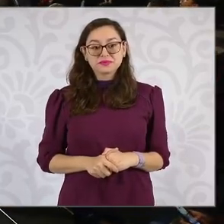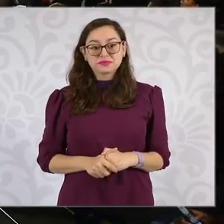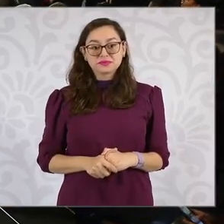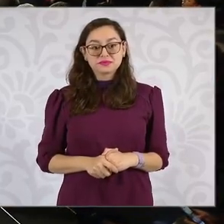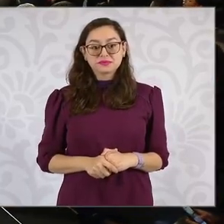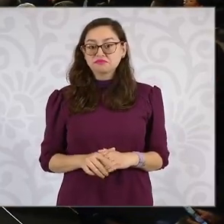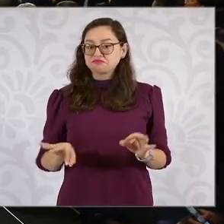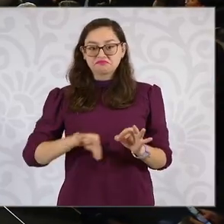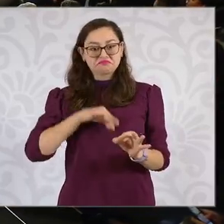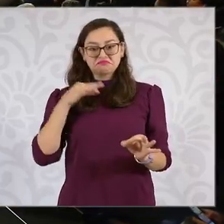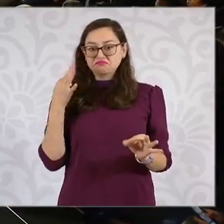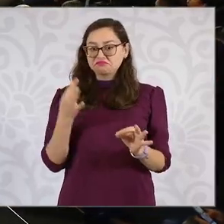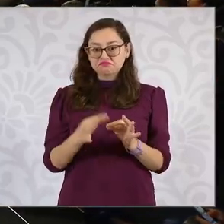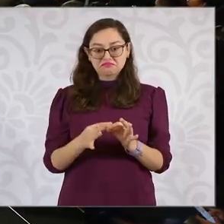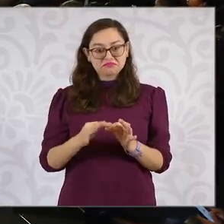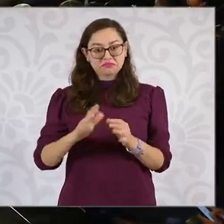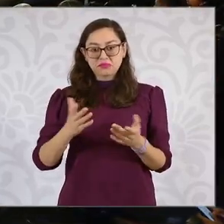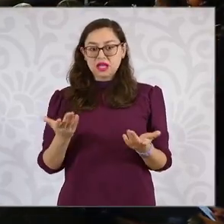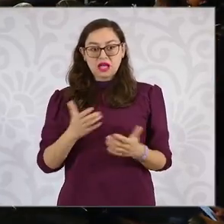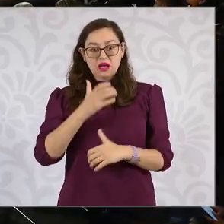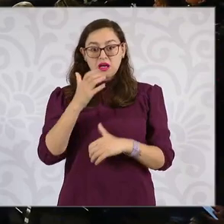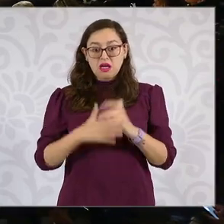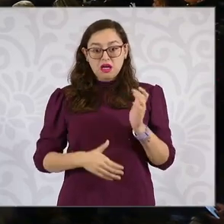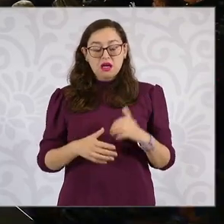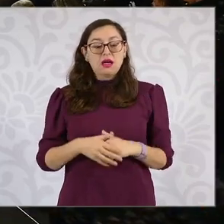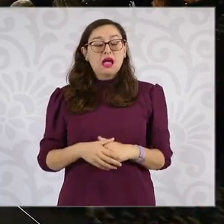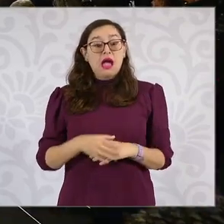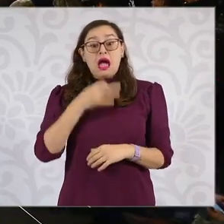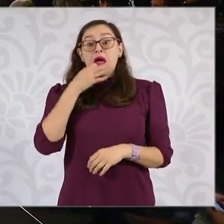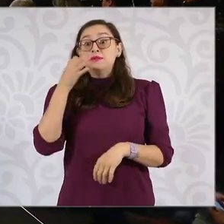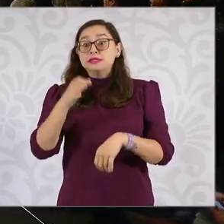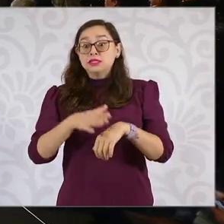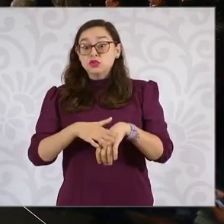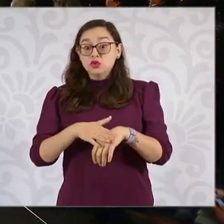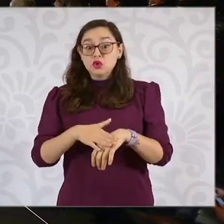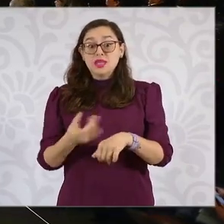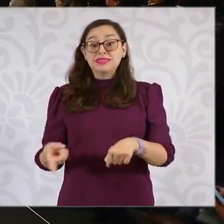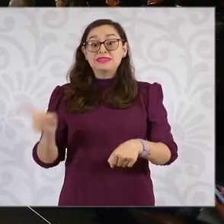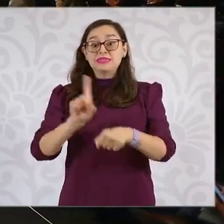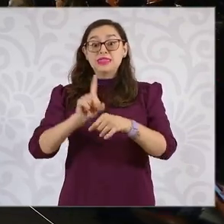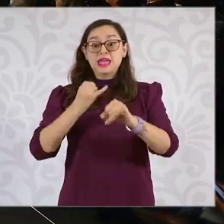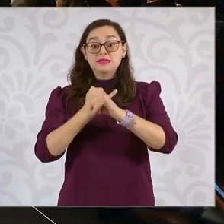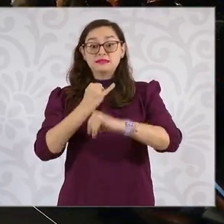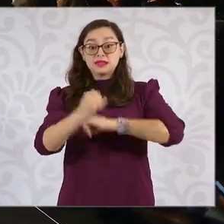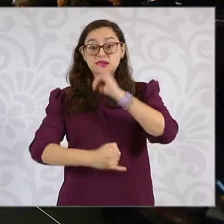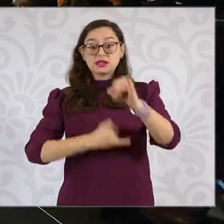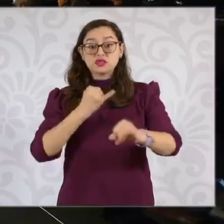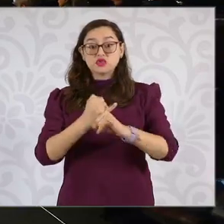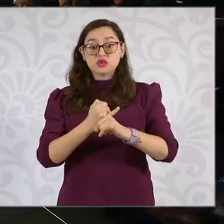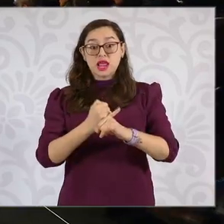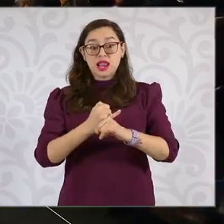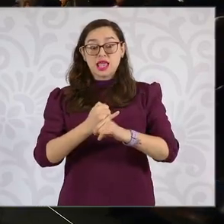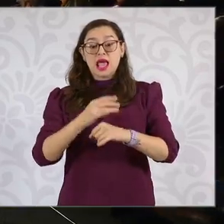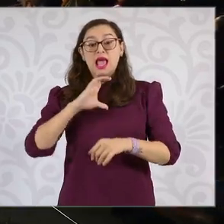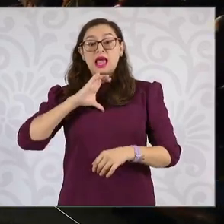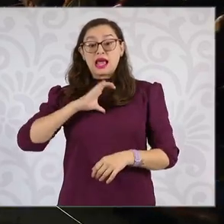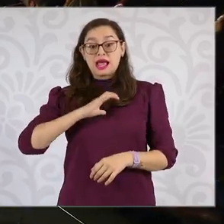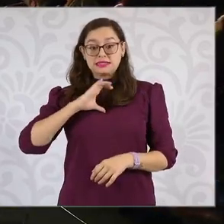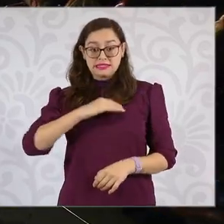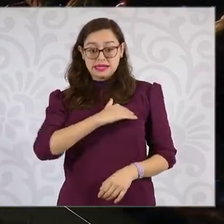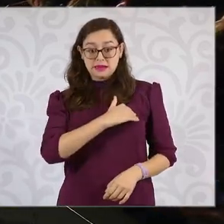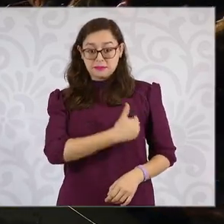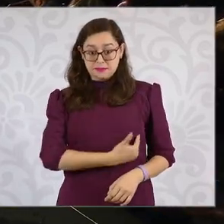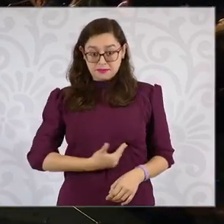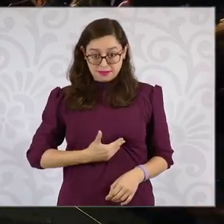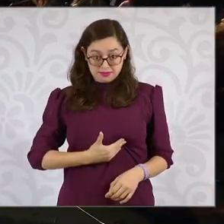a cerrar. Fue el Día Internacional contra el Cáncer de Mama o de Atención al Cáncer de Mama y vamos a pasar una